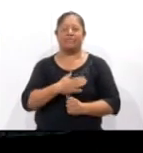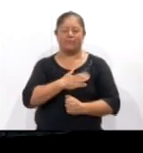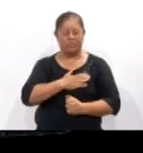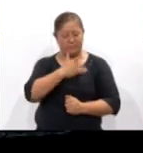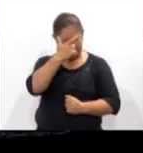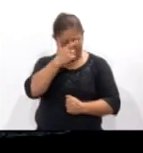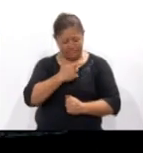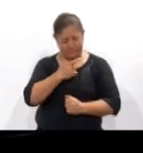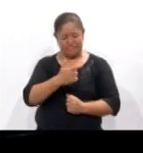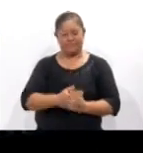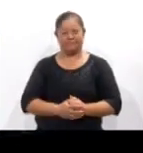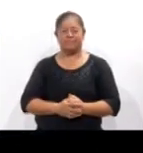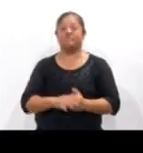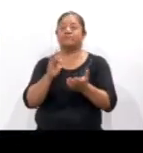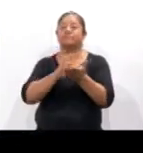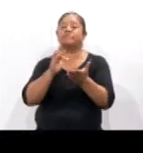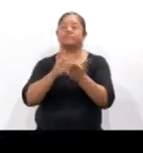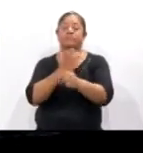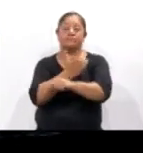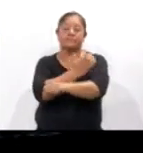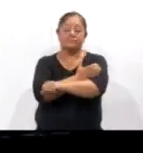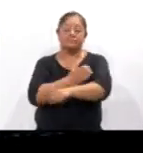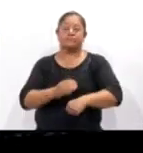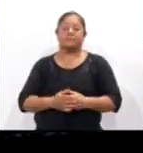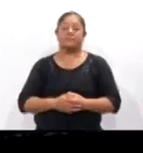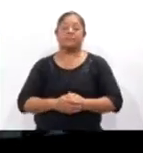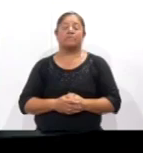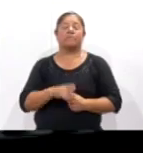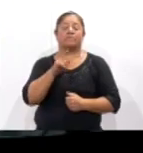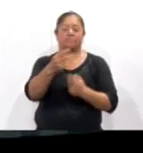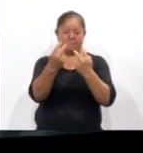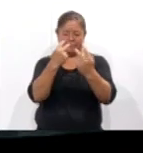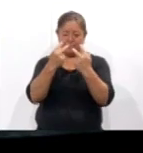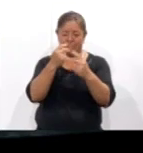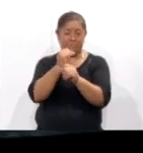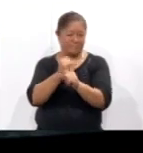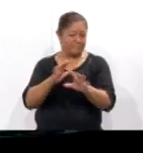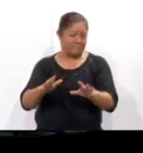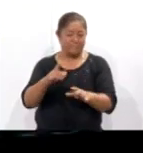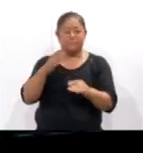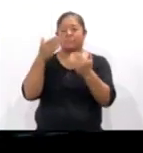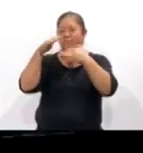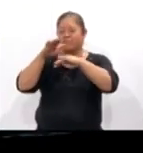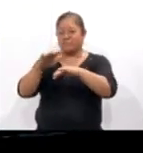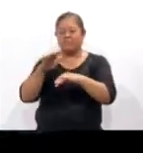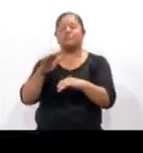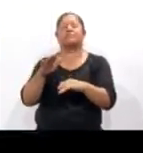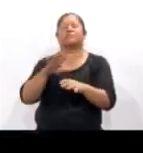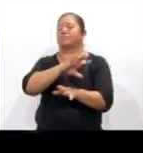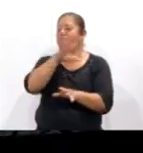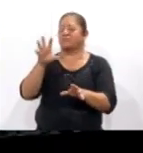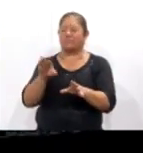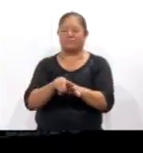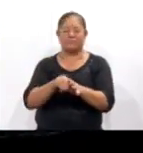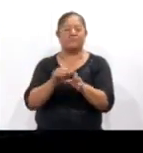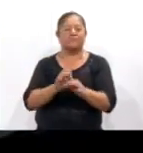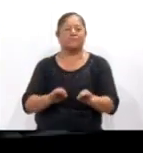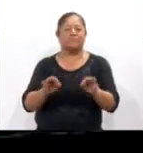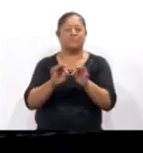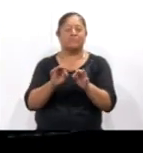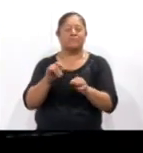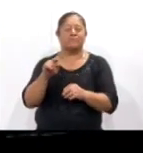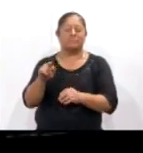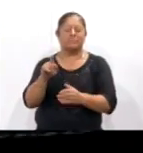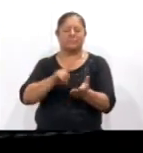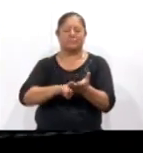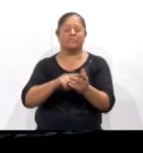noches. Gracias por estar acompañándonos y por informarse a través de este espacio de los acontecimientos más destacados ocurridos en nuestra